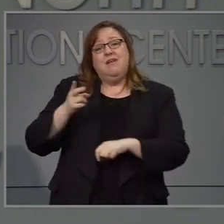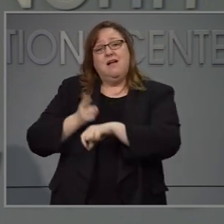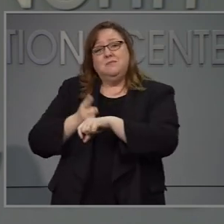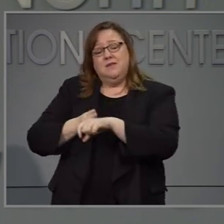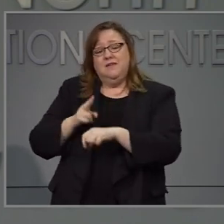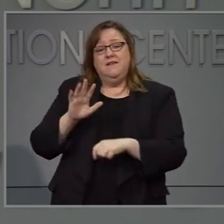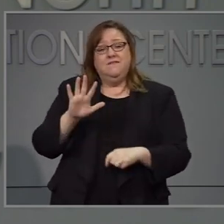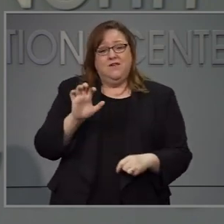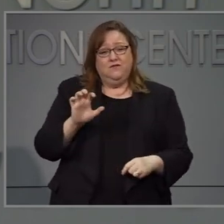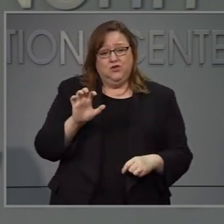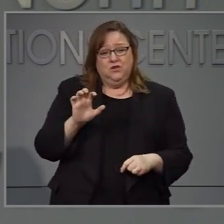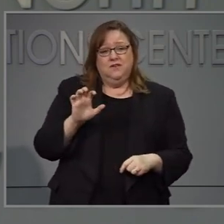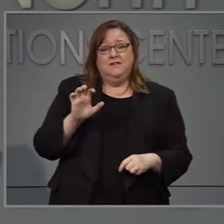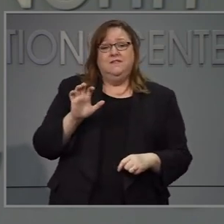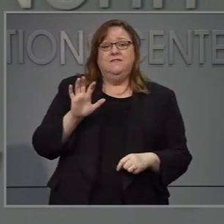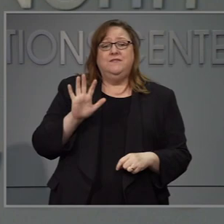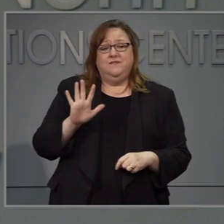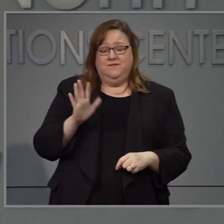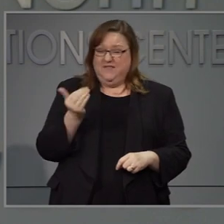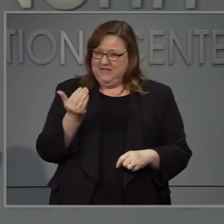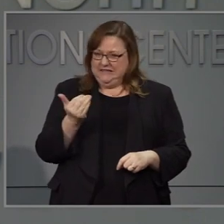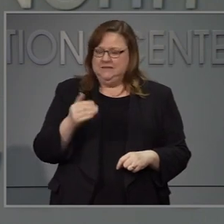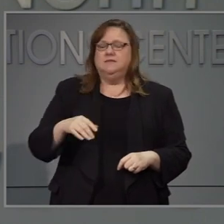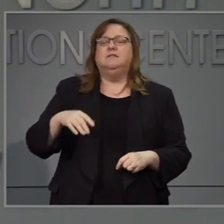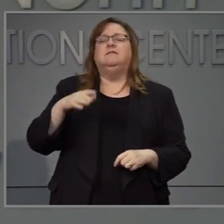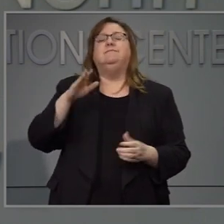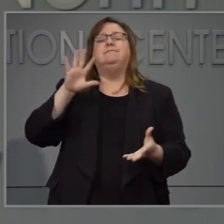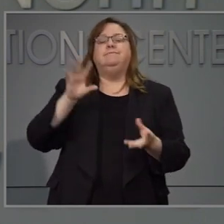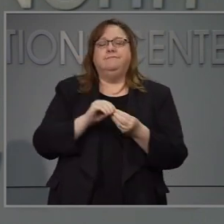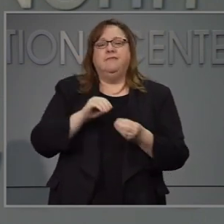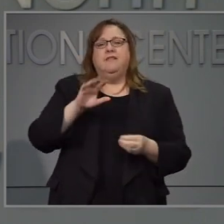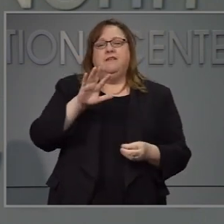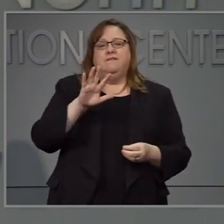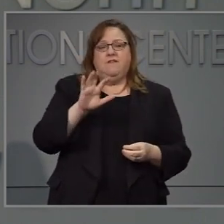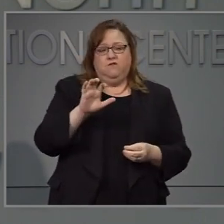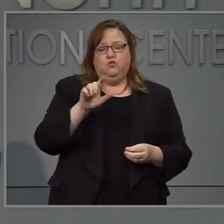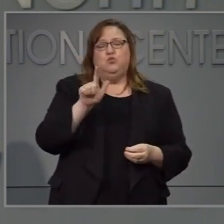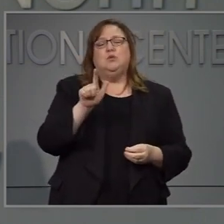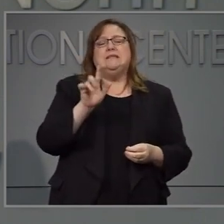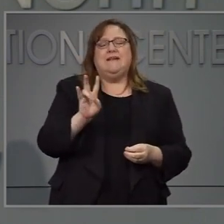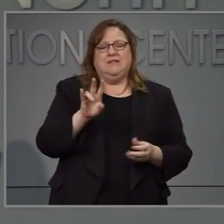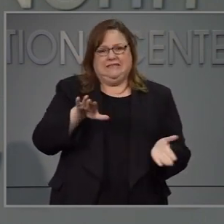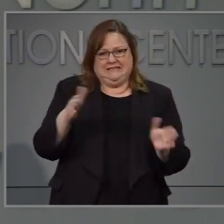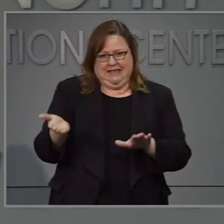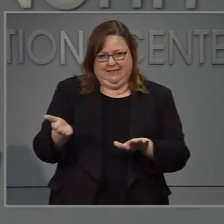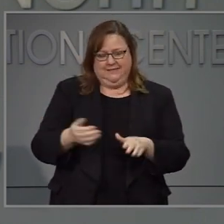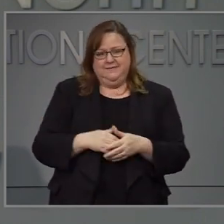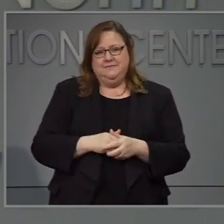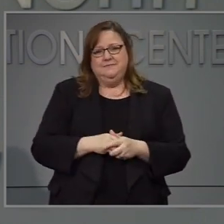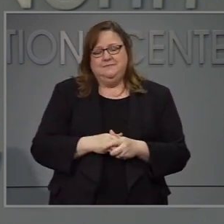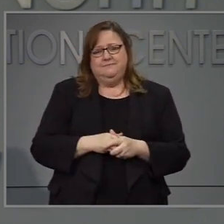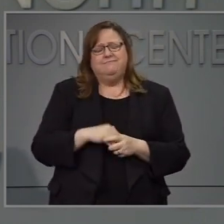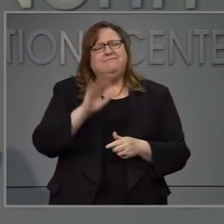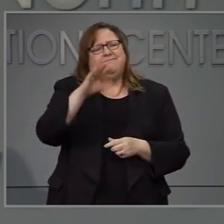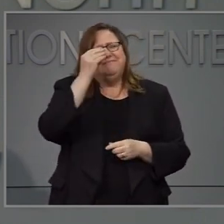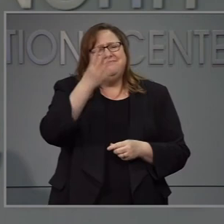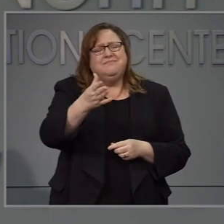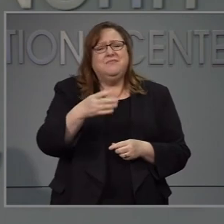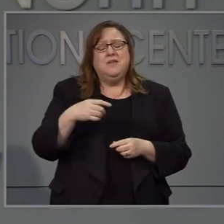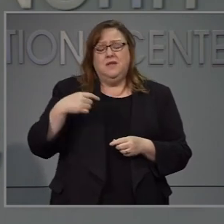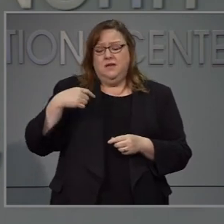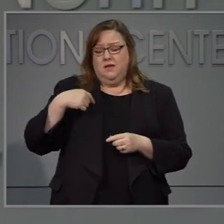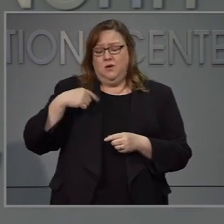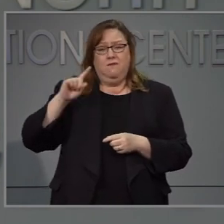en el hospital y quinientas veintisiete defunciones. En cada sesión, desde que